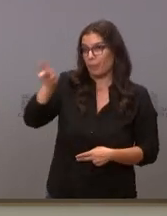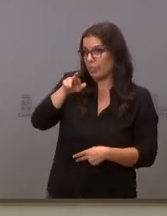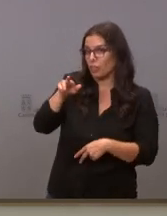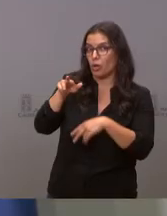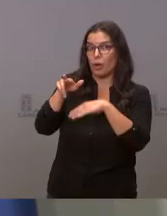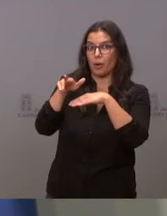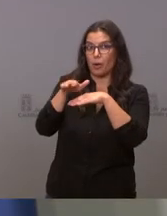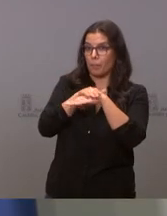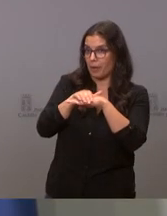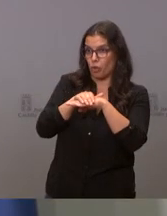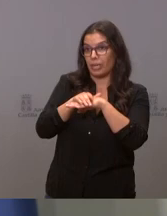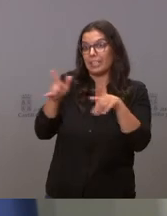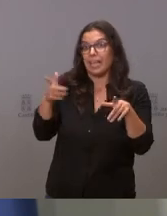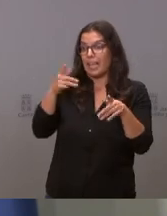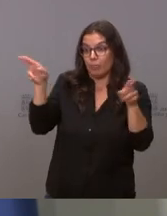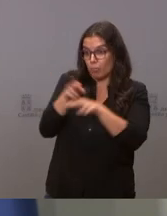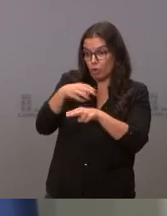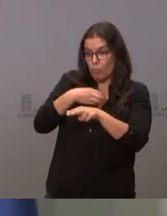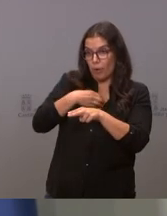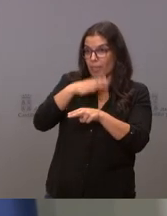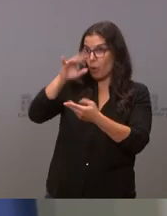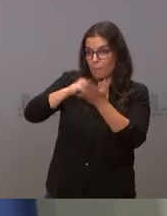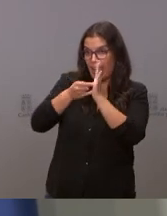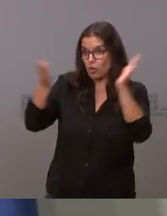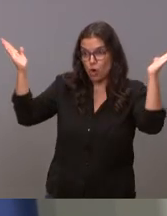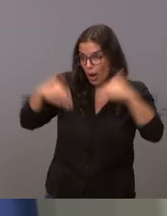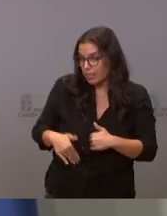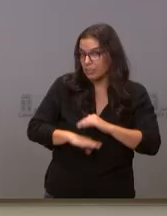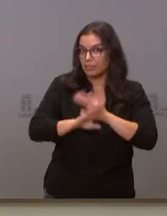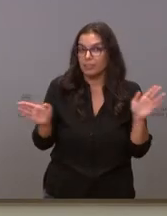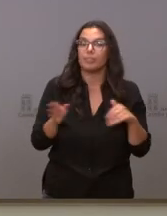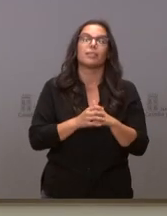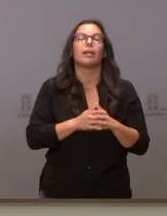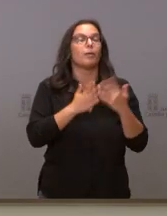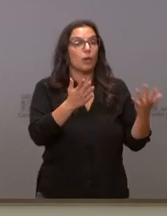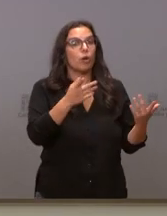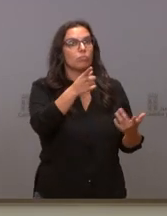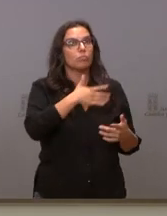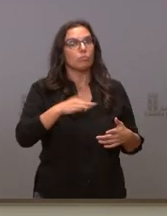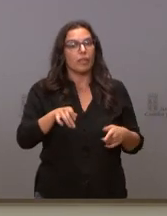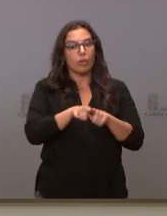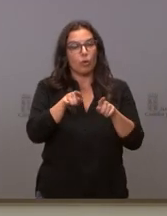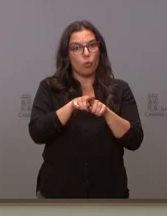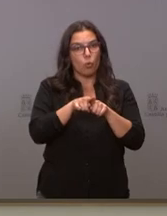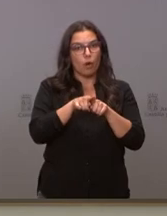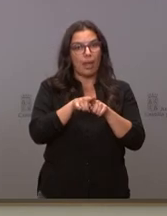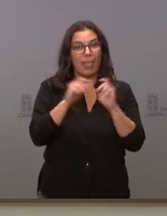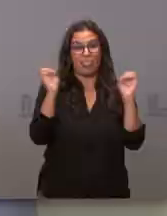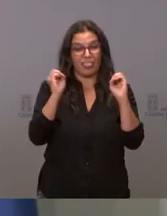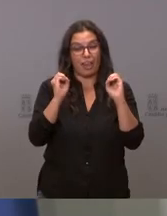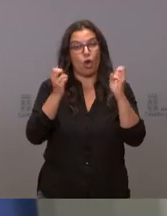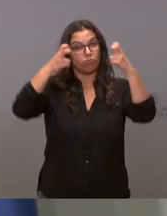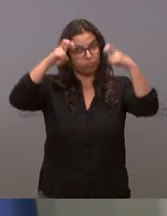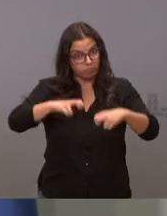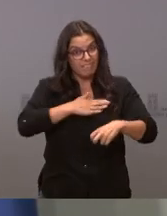podemos acabar con los unicornios en cualquier caso estarían estarían dispuestos a sentarse con un papel en blanco a partir de cero nosotros